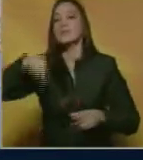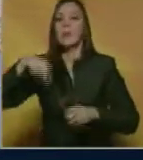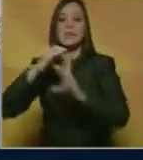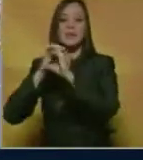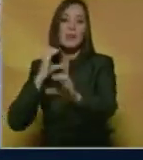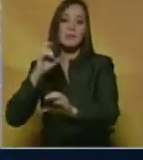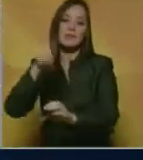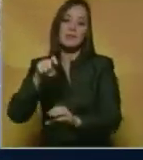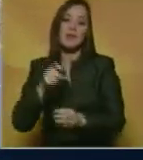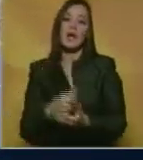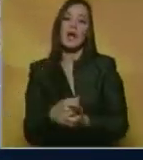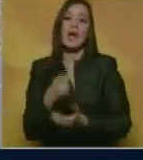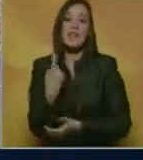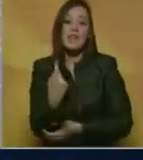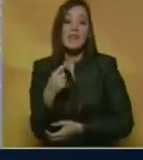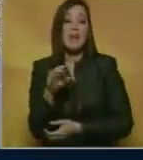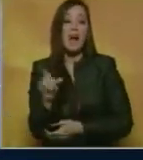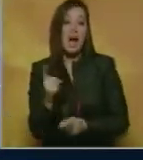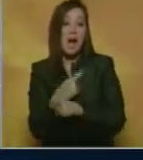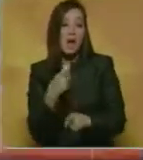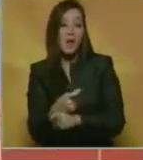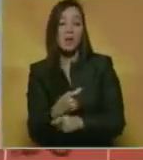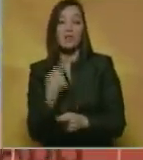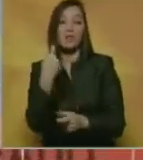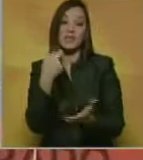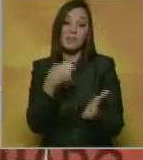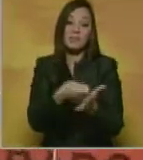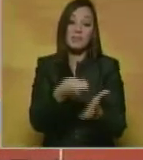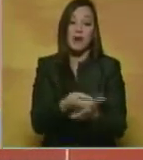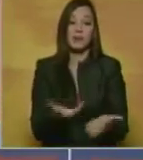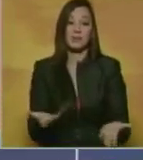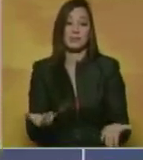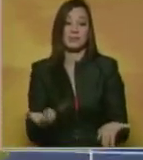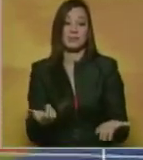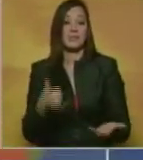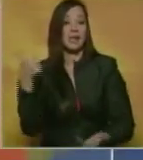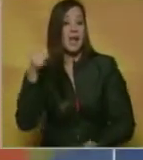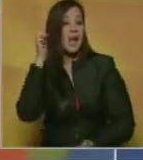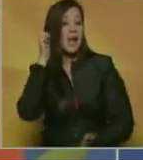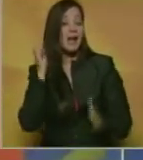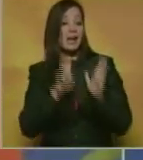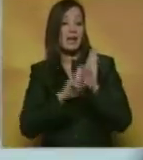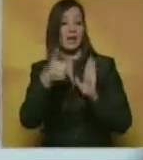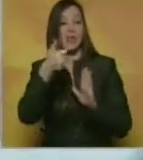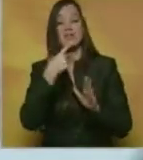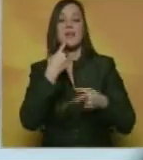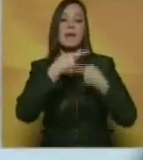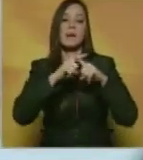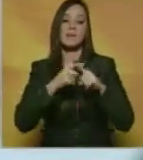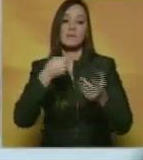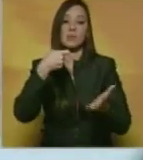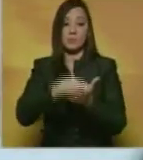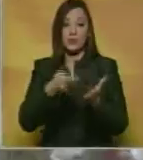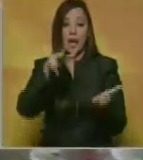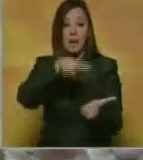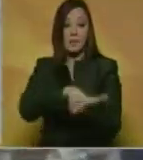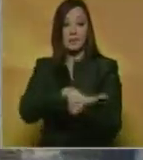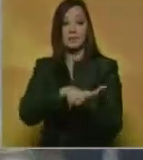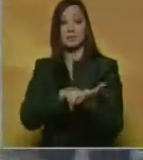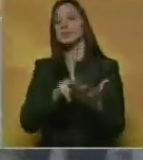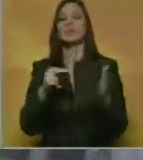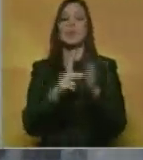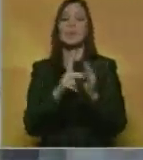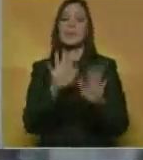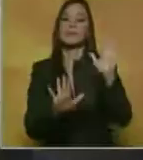becas del mes de agosto tampoco llegó, estamos a la espera de esos recursos. La vicerrectora de la UCL informó además que el presupuesto aprobado para el 2016 solo